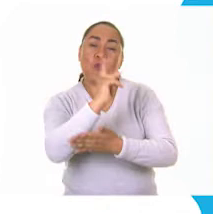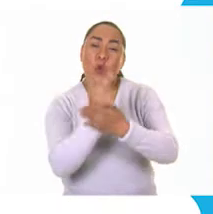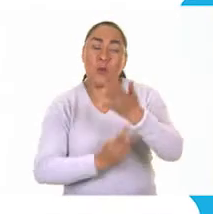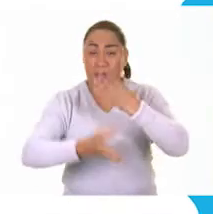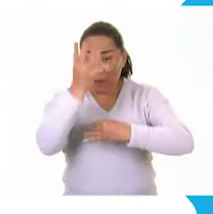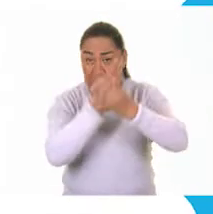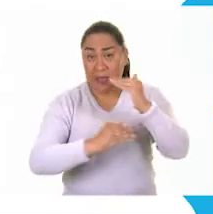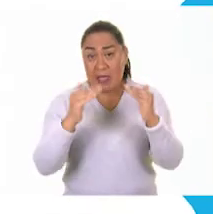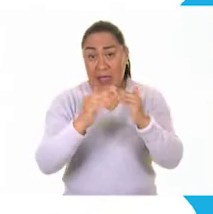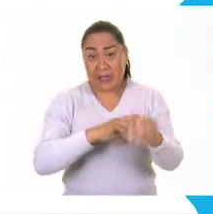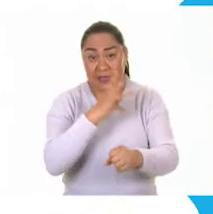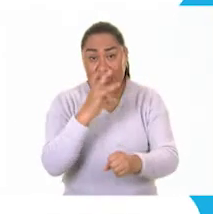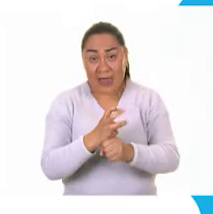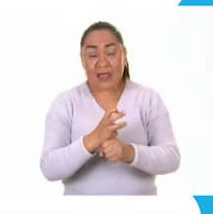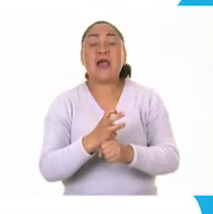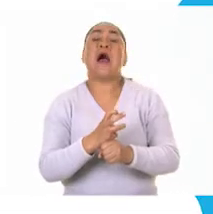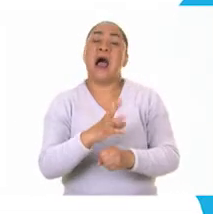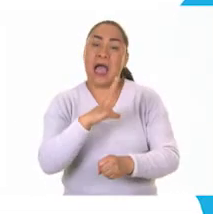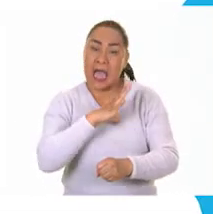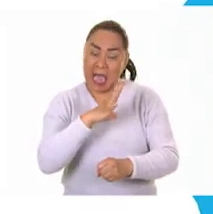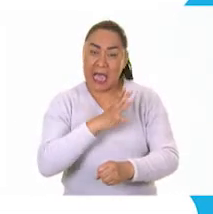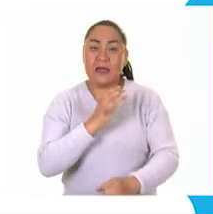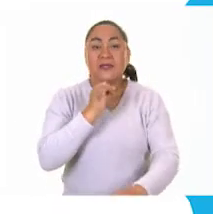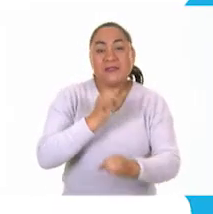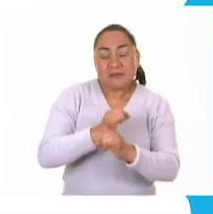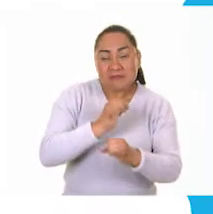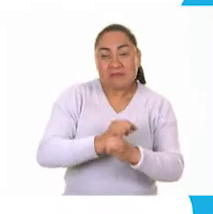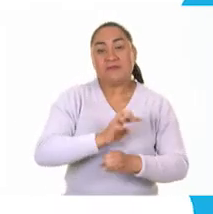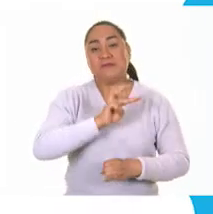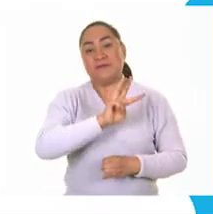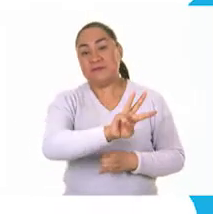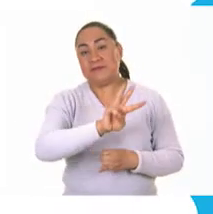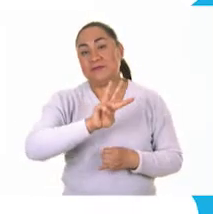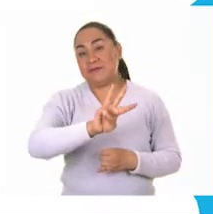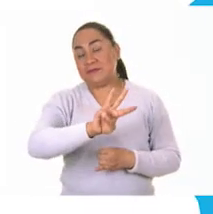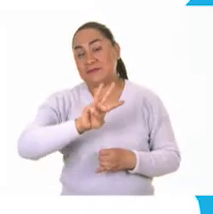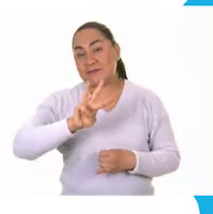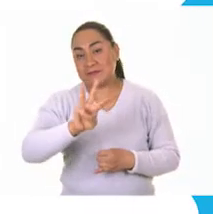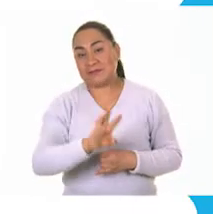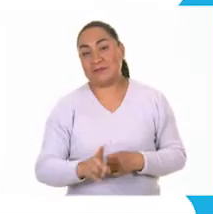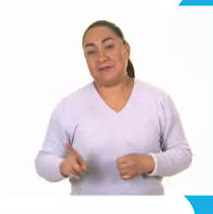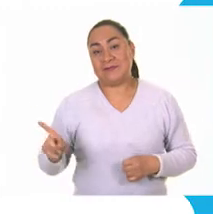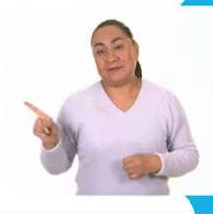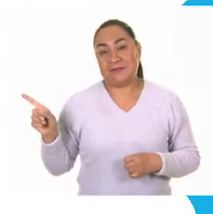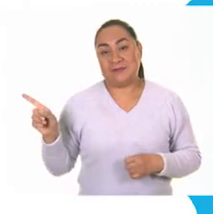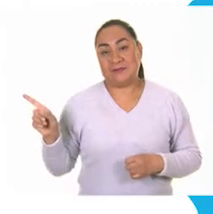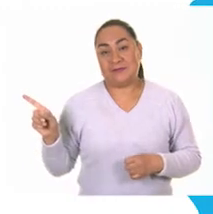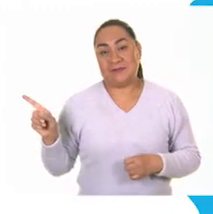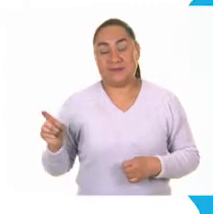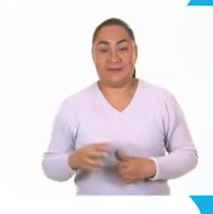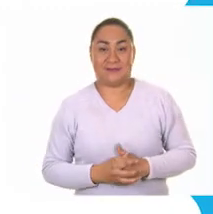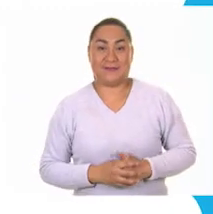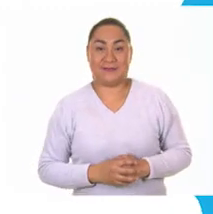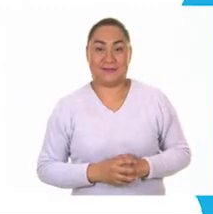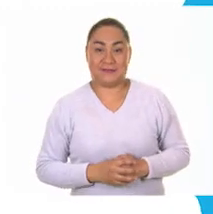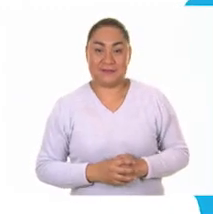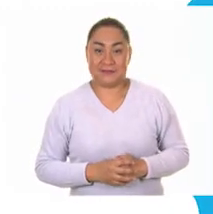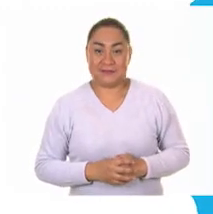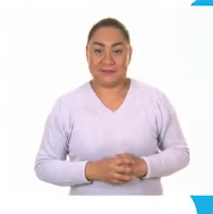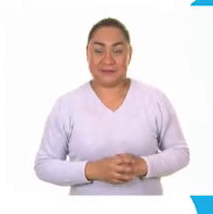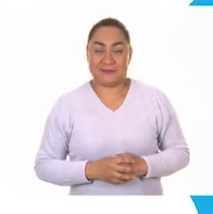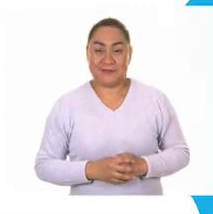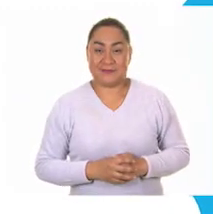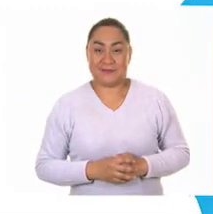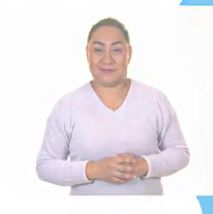Aprende en Casa 3 los puedes encontrar en la siguiente liga aprendeencasa.cep.gov